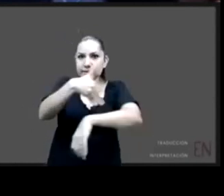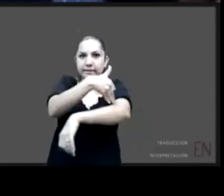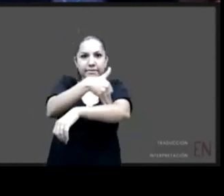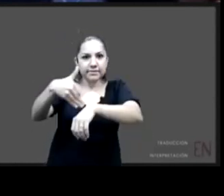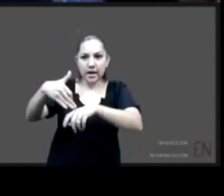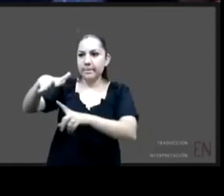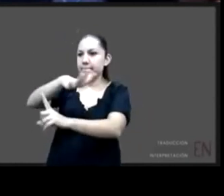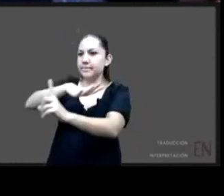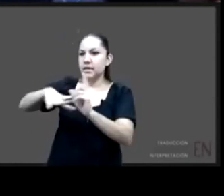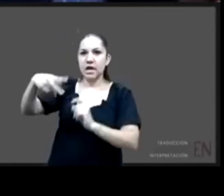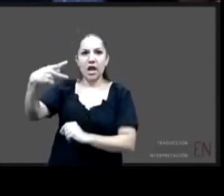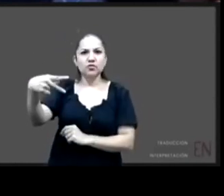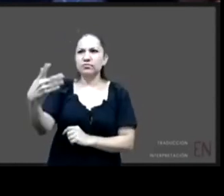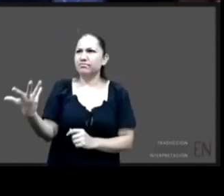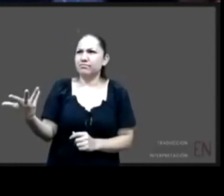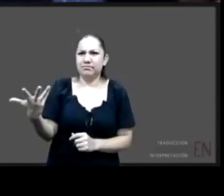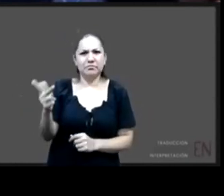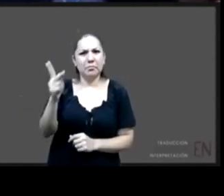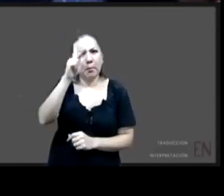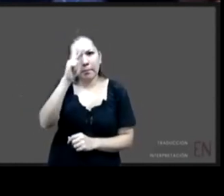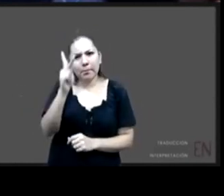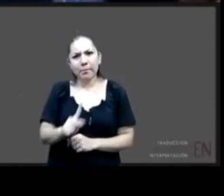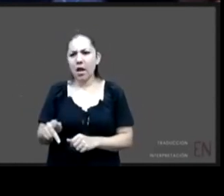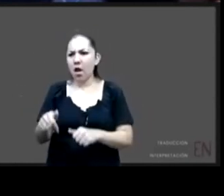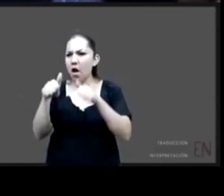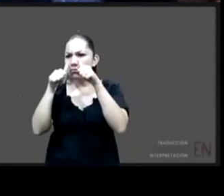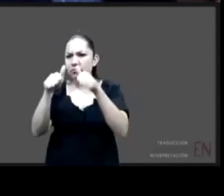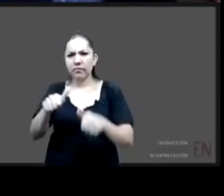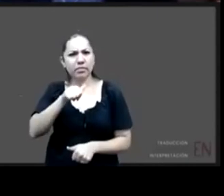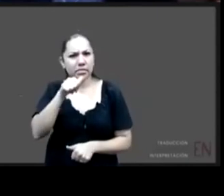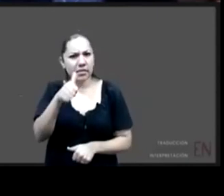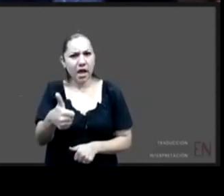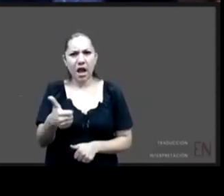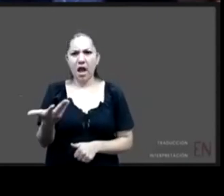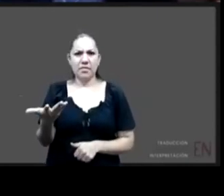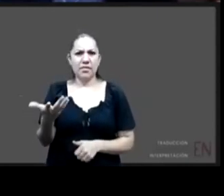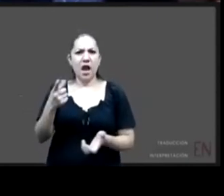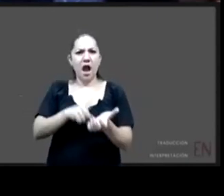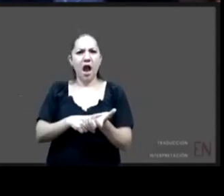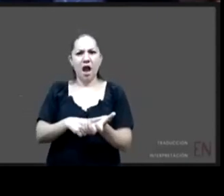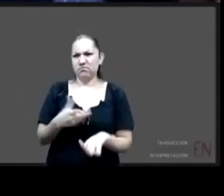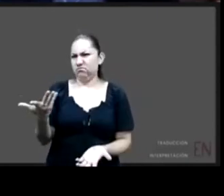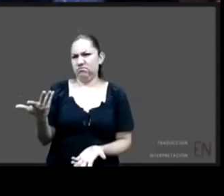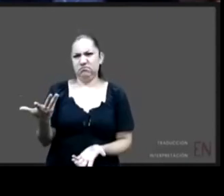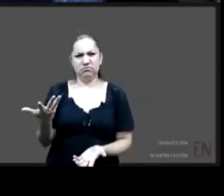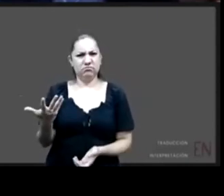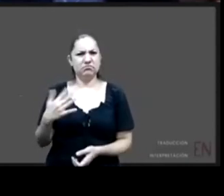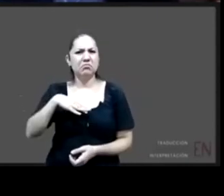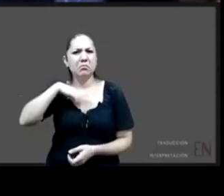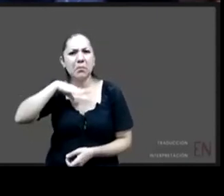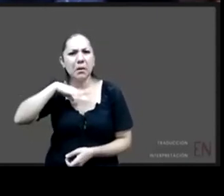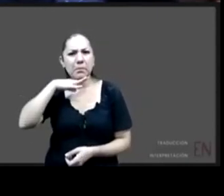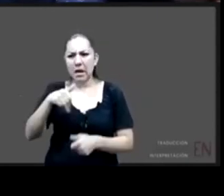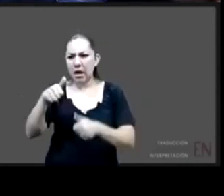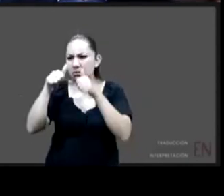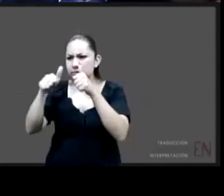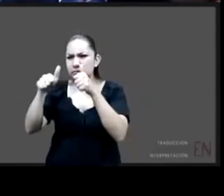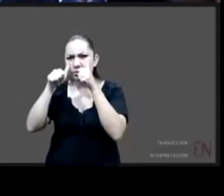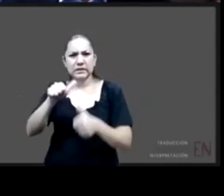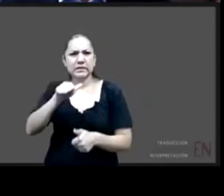separar a los niños de esa familia y de a los nuevos digamos o